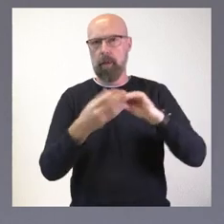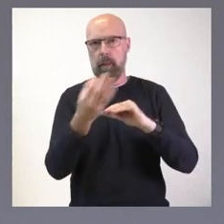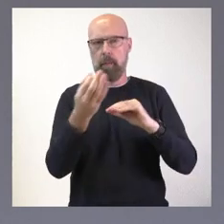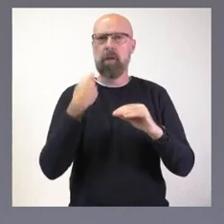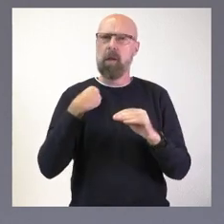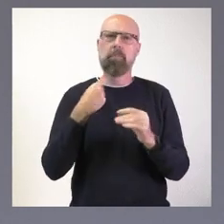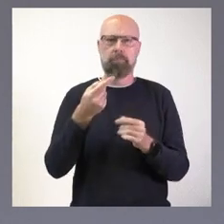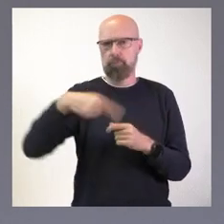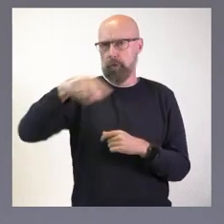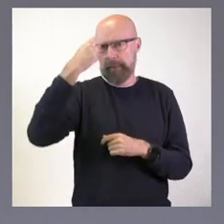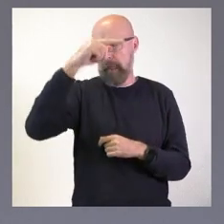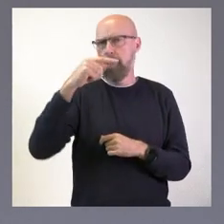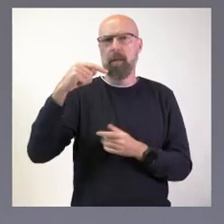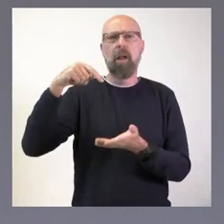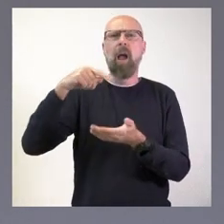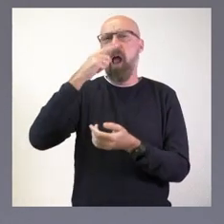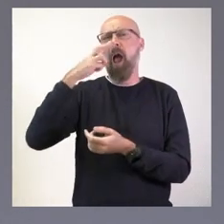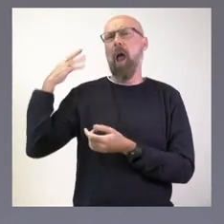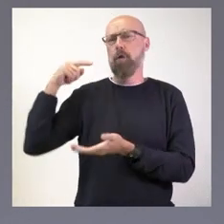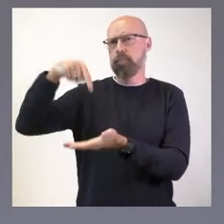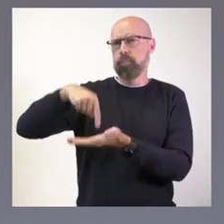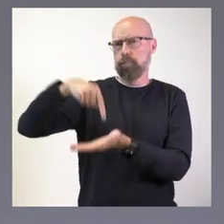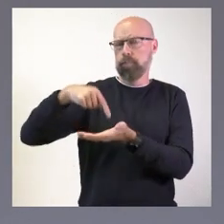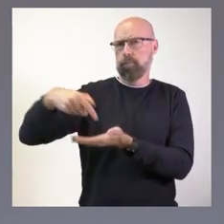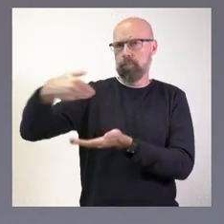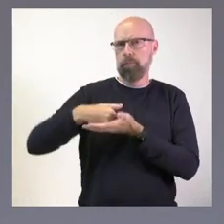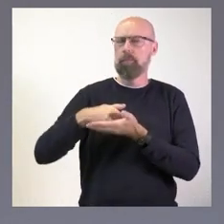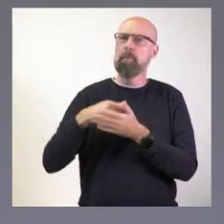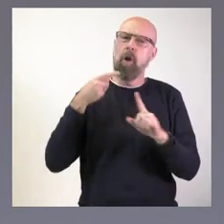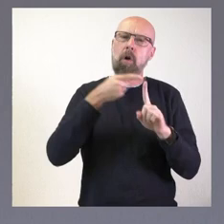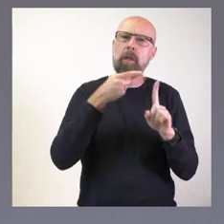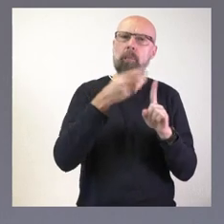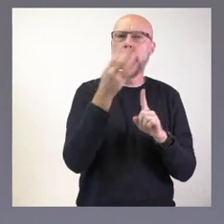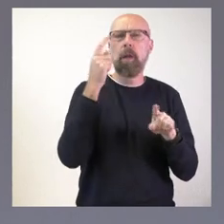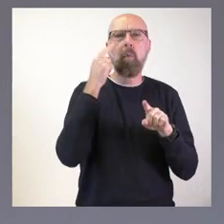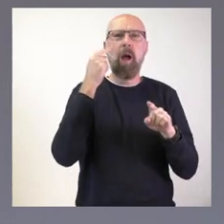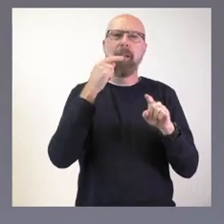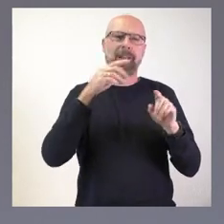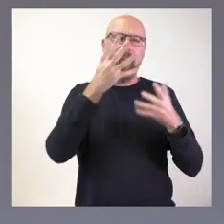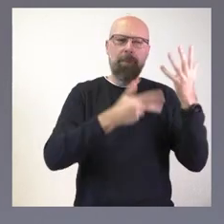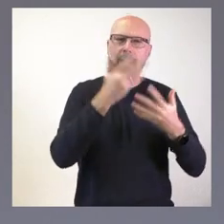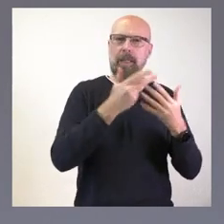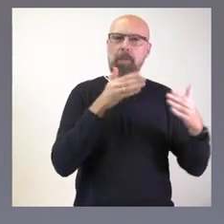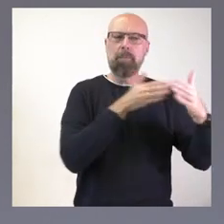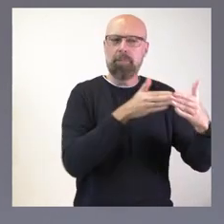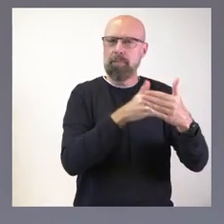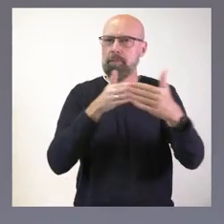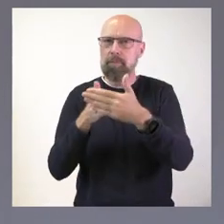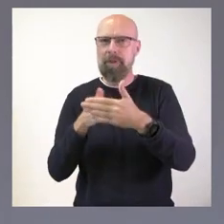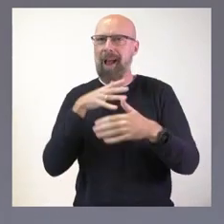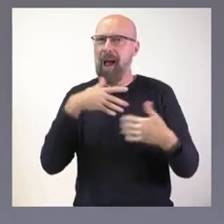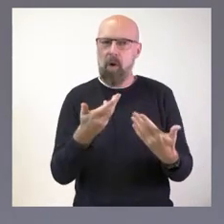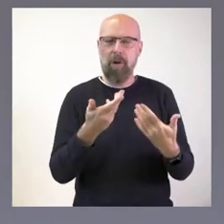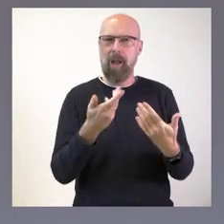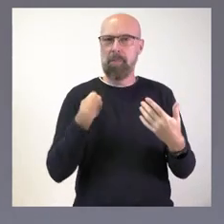años reducir la inflación y la hipertrofia administrativa y burocrática que adolece a todas las